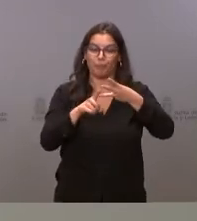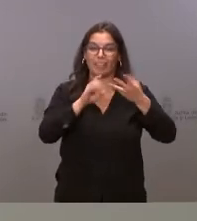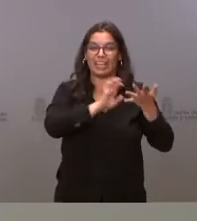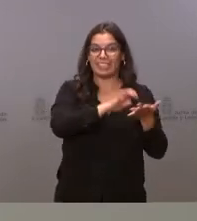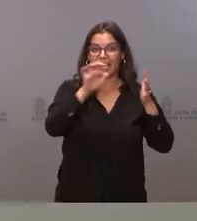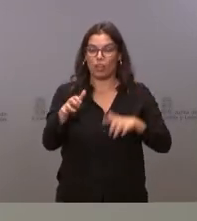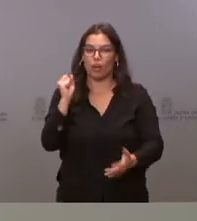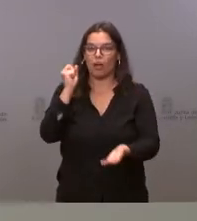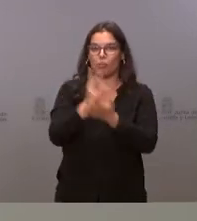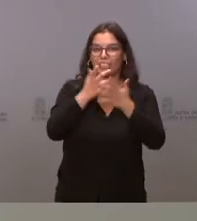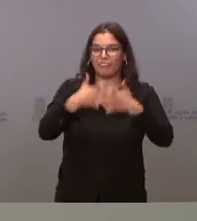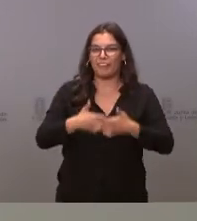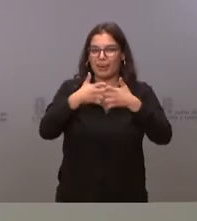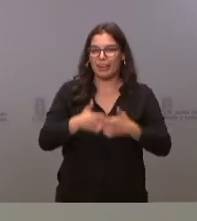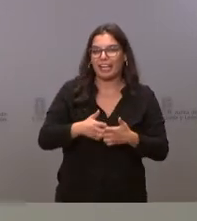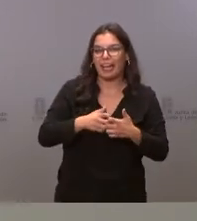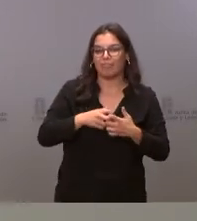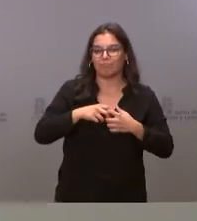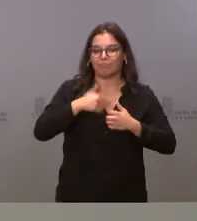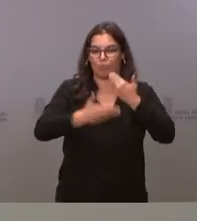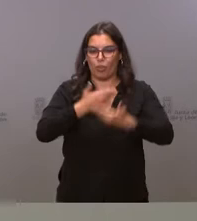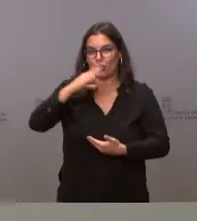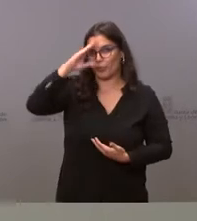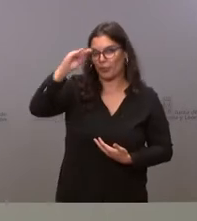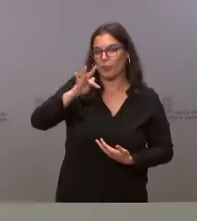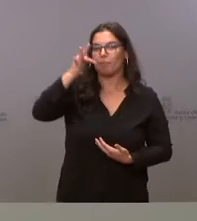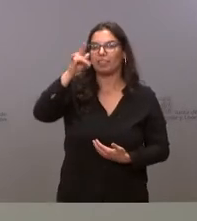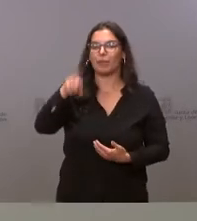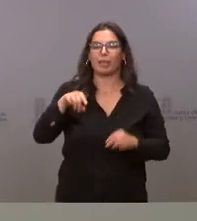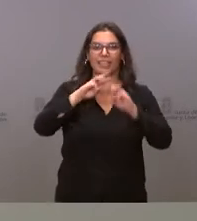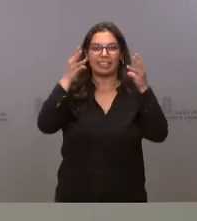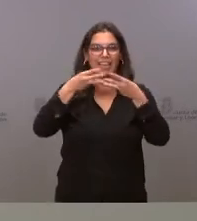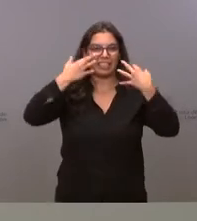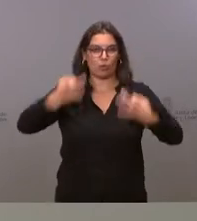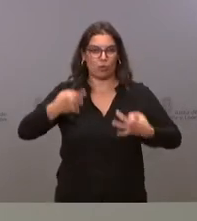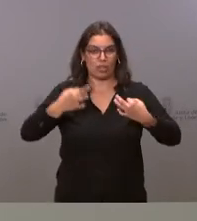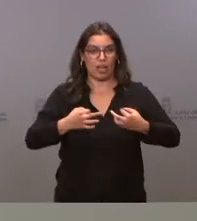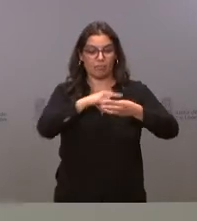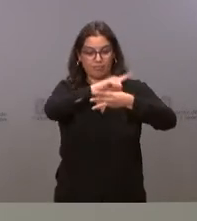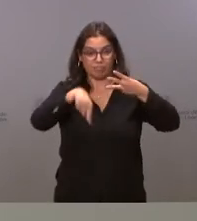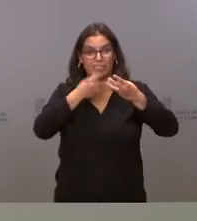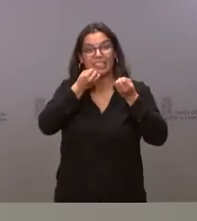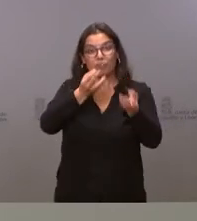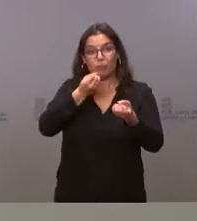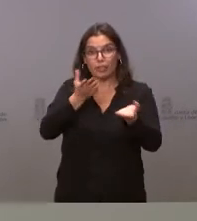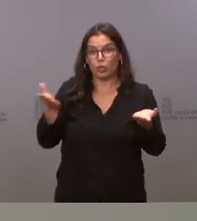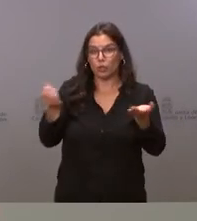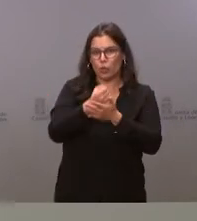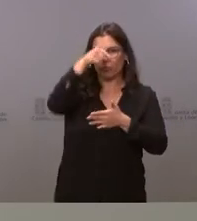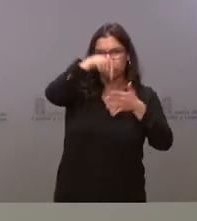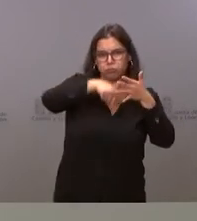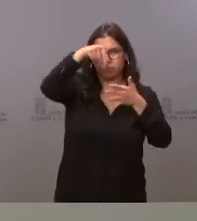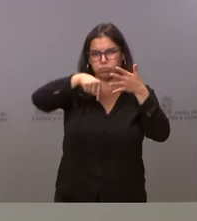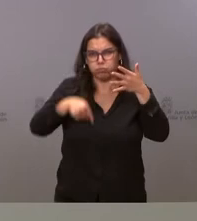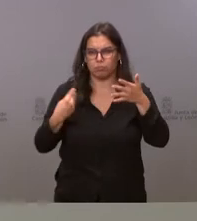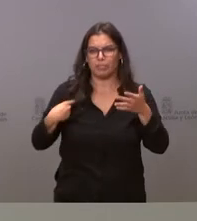por la fabricación inteligente y la ciberseguridad. Tienen toda esta información y su desarrollo en la